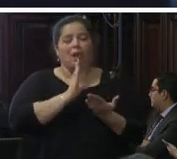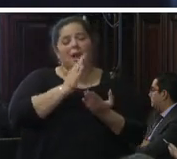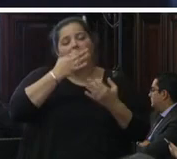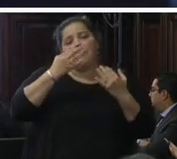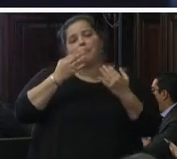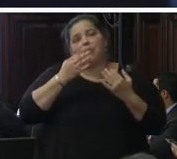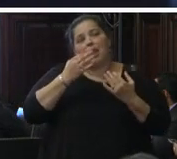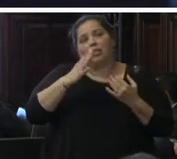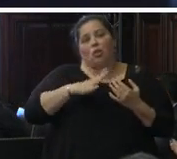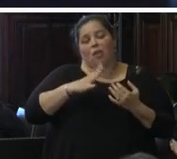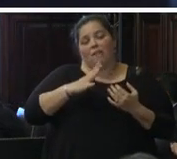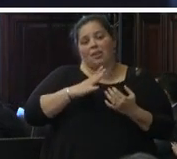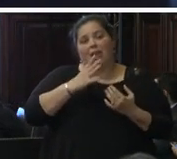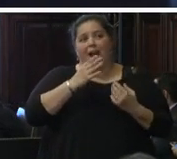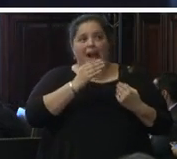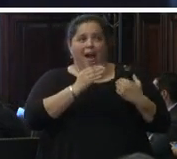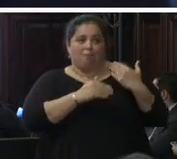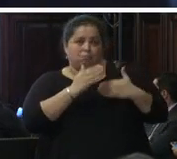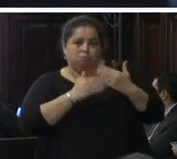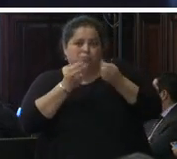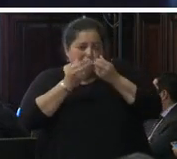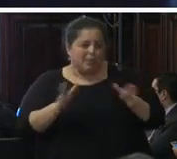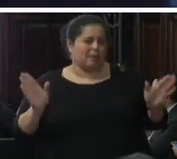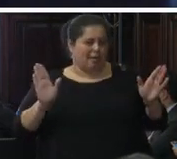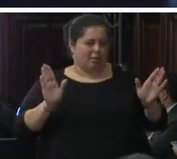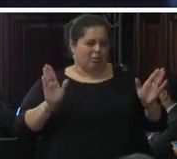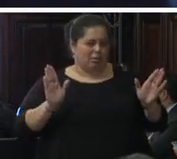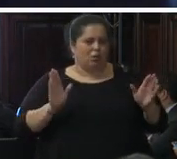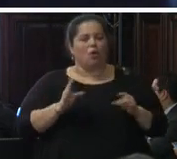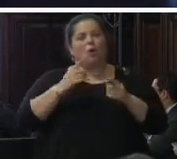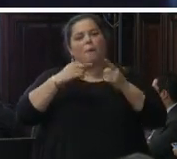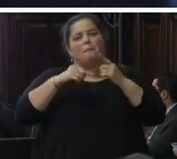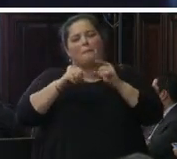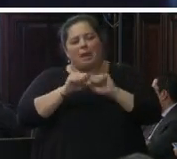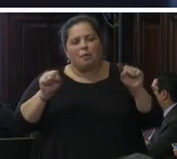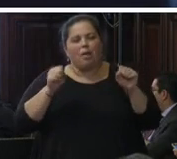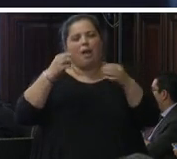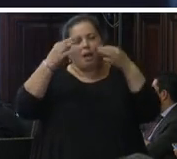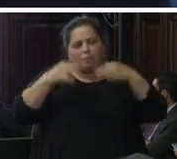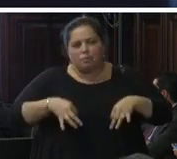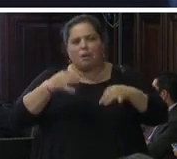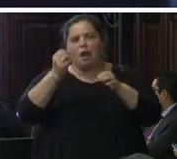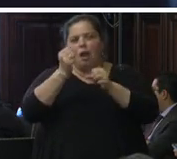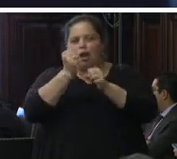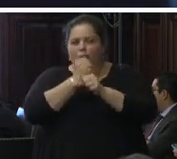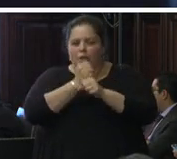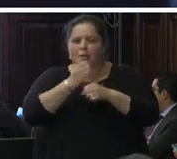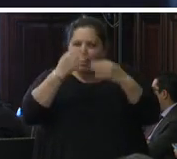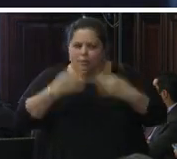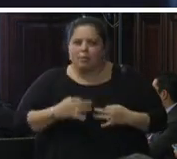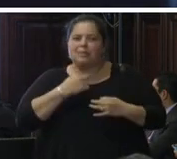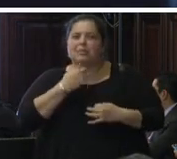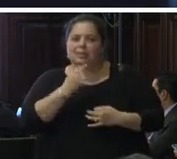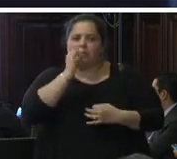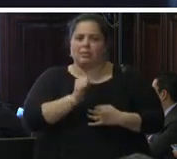iniciación para poder confirmar su efectividad